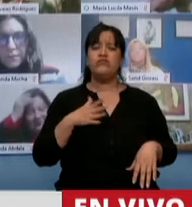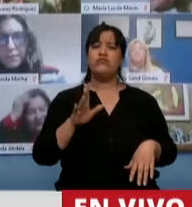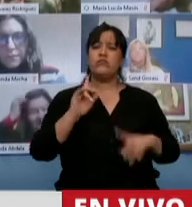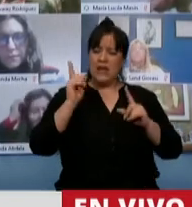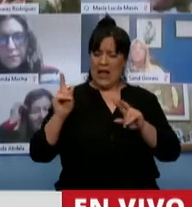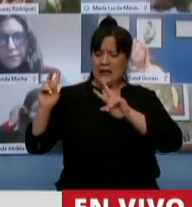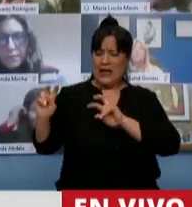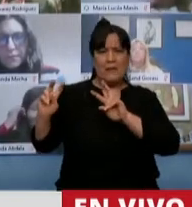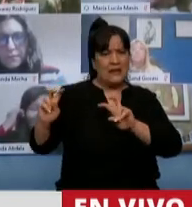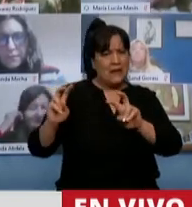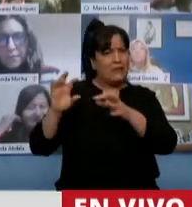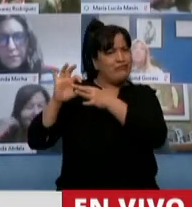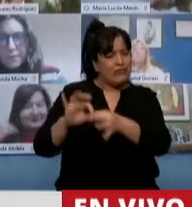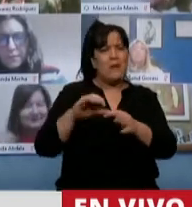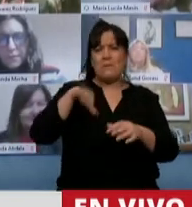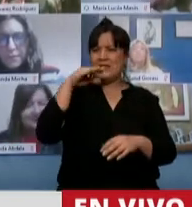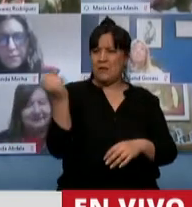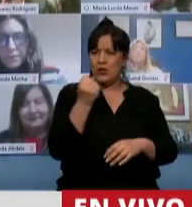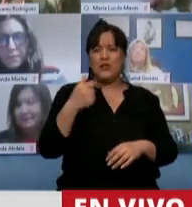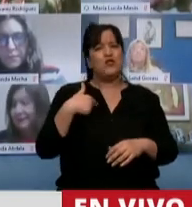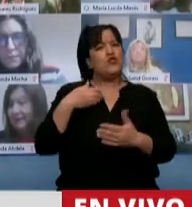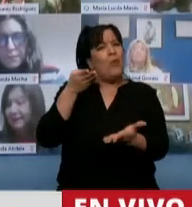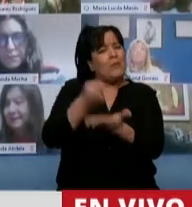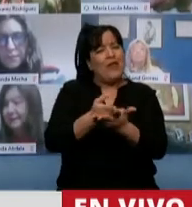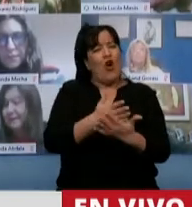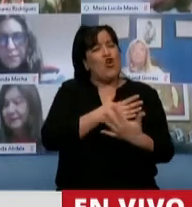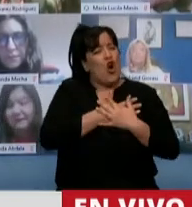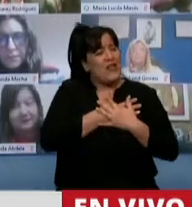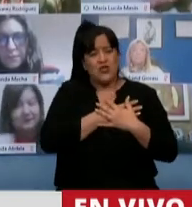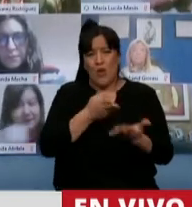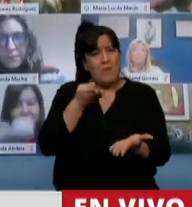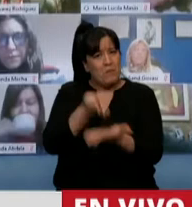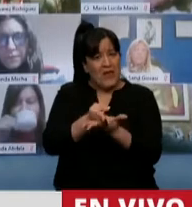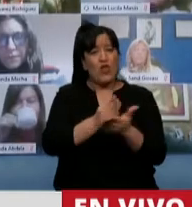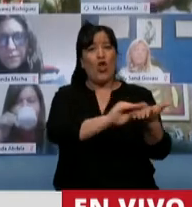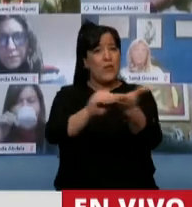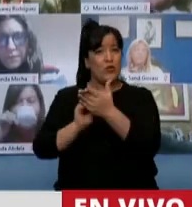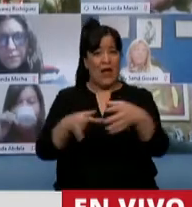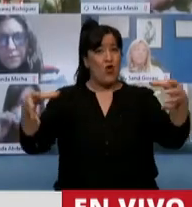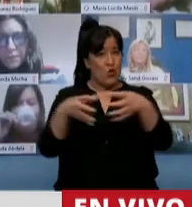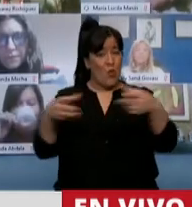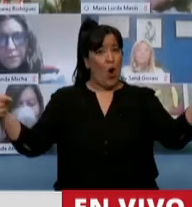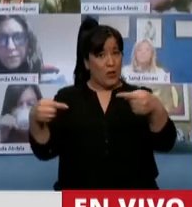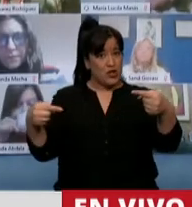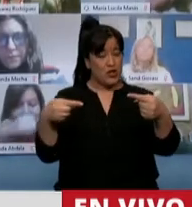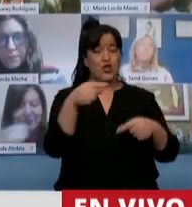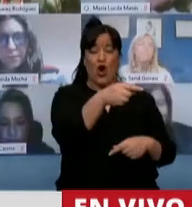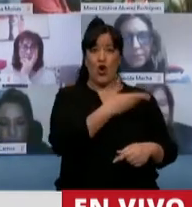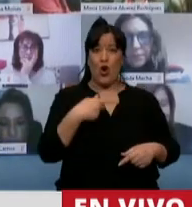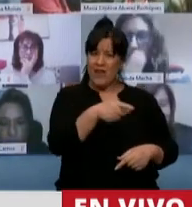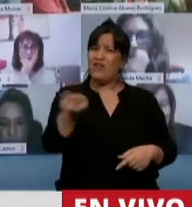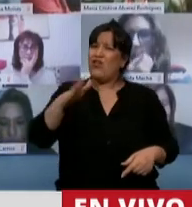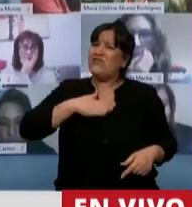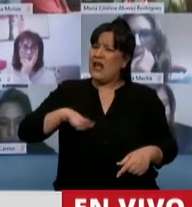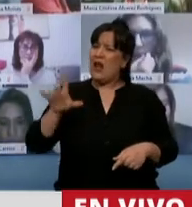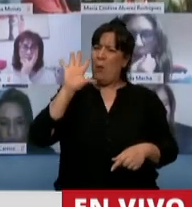los temas que nos atañen y que son los más importantes, yo les pido de corazón a los diputados de la oposición que se tranquilicen.